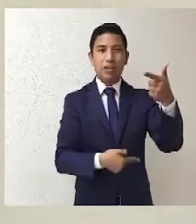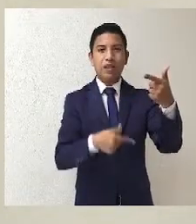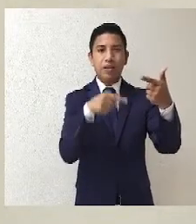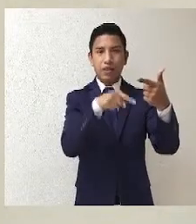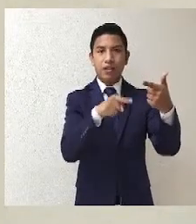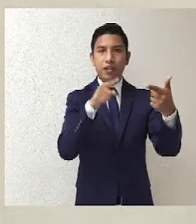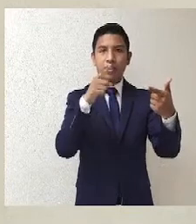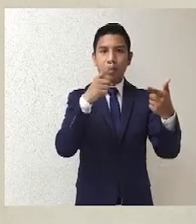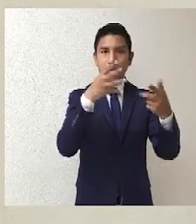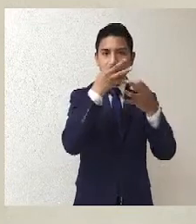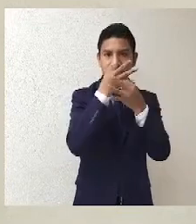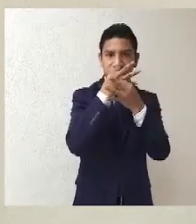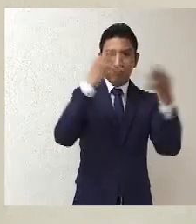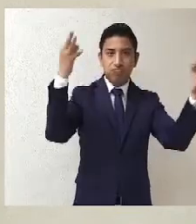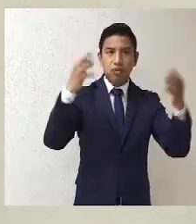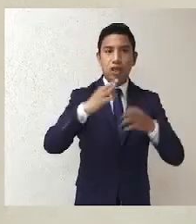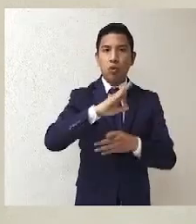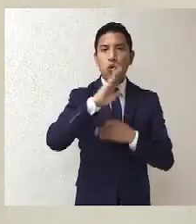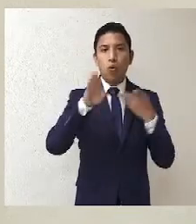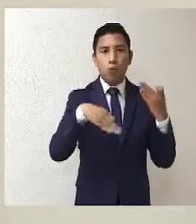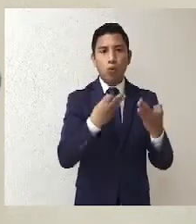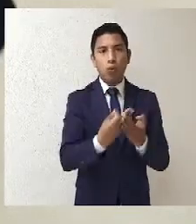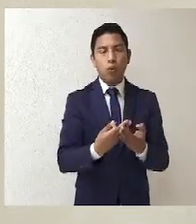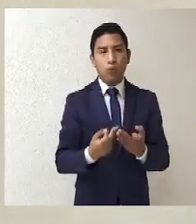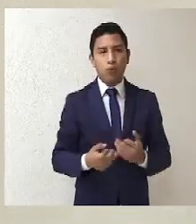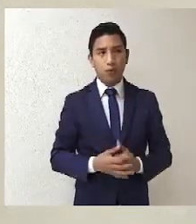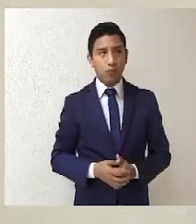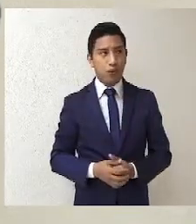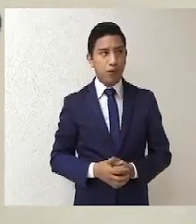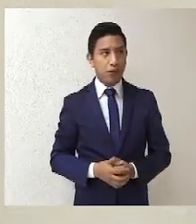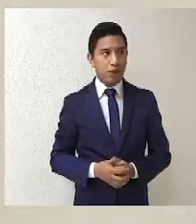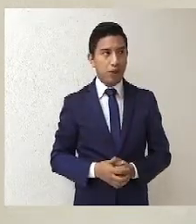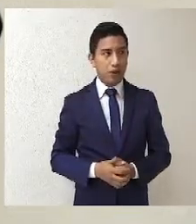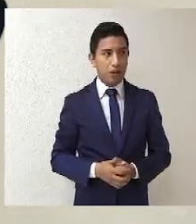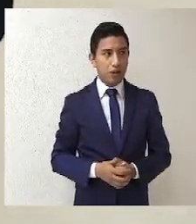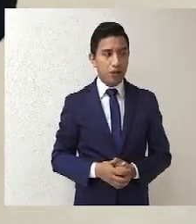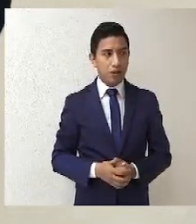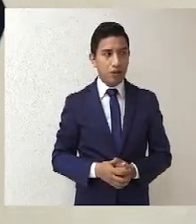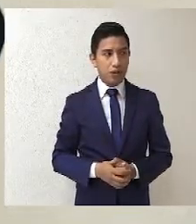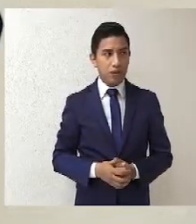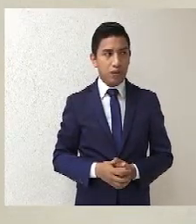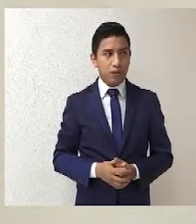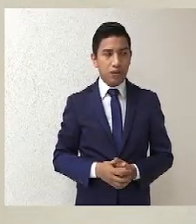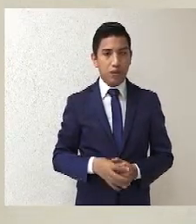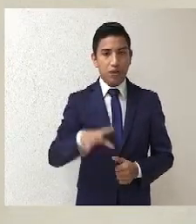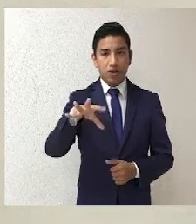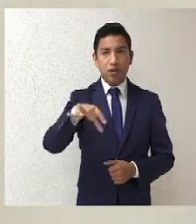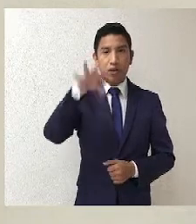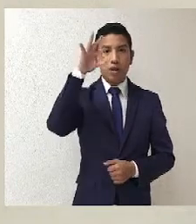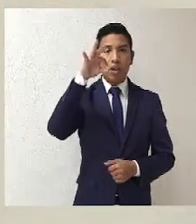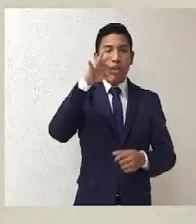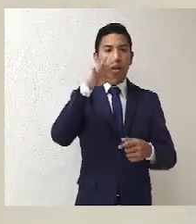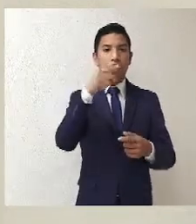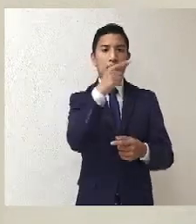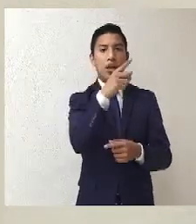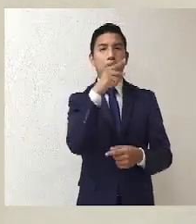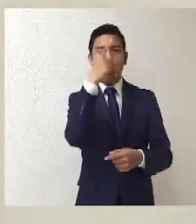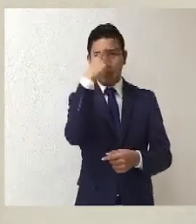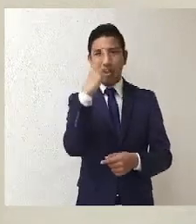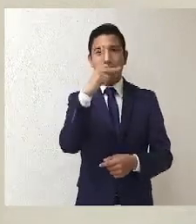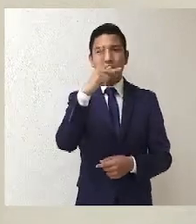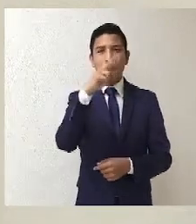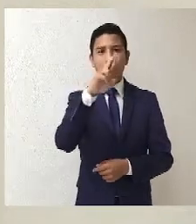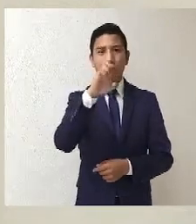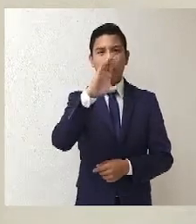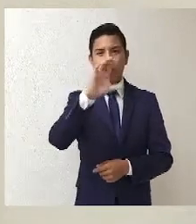quién resultó electo como precandidato, pero no nos dices